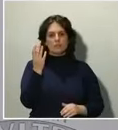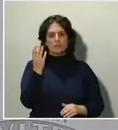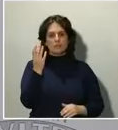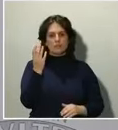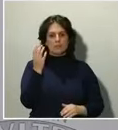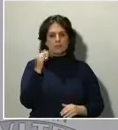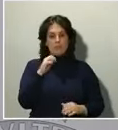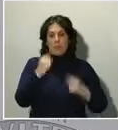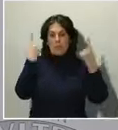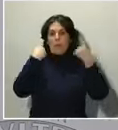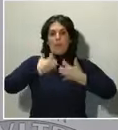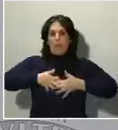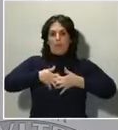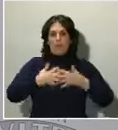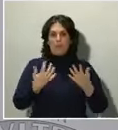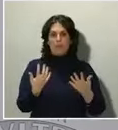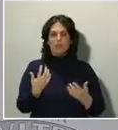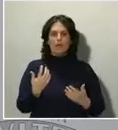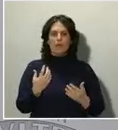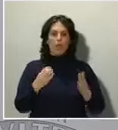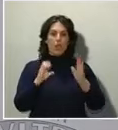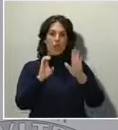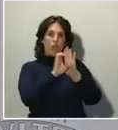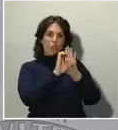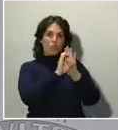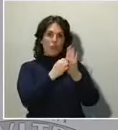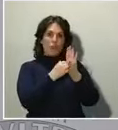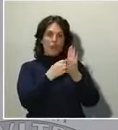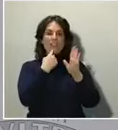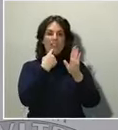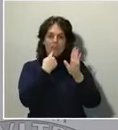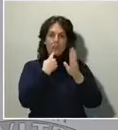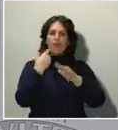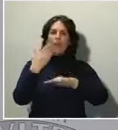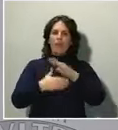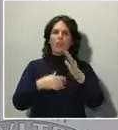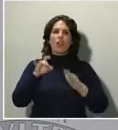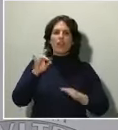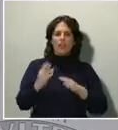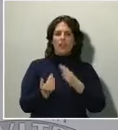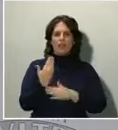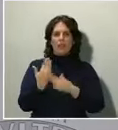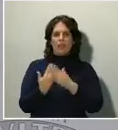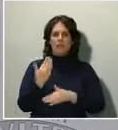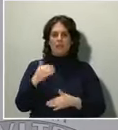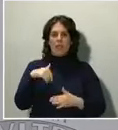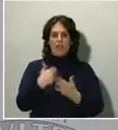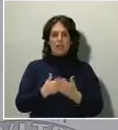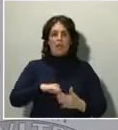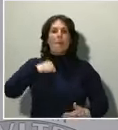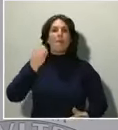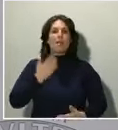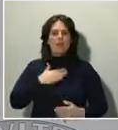nos dice que son 15 días. Yo, de hecho, mañana mismo compareceré en el Congreso de los Diputados para explicar a los